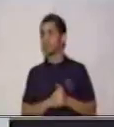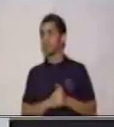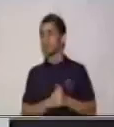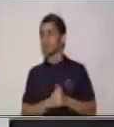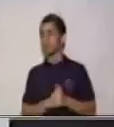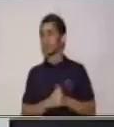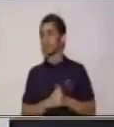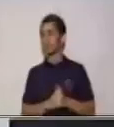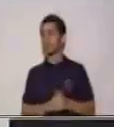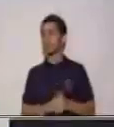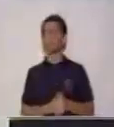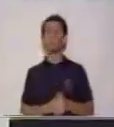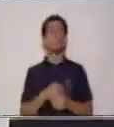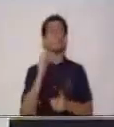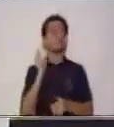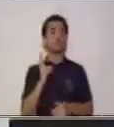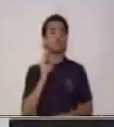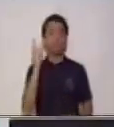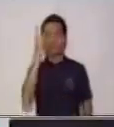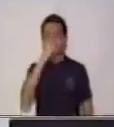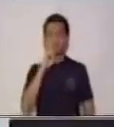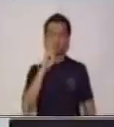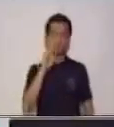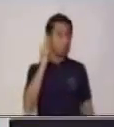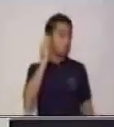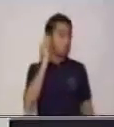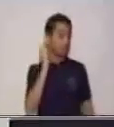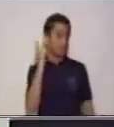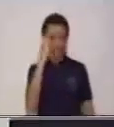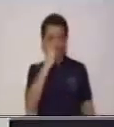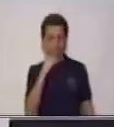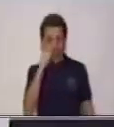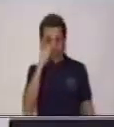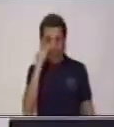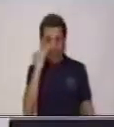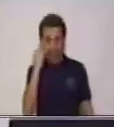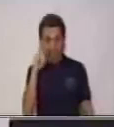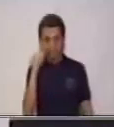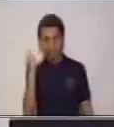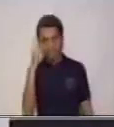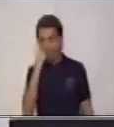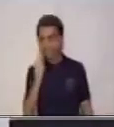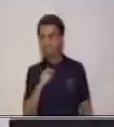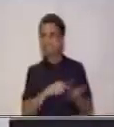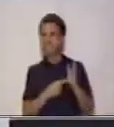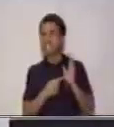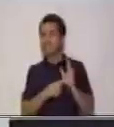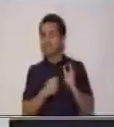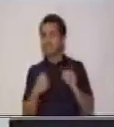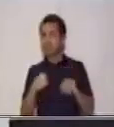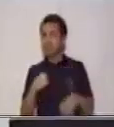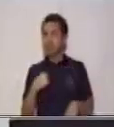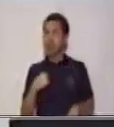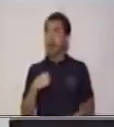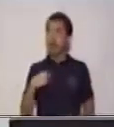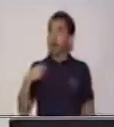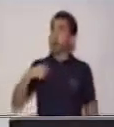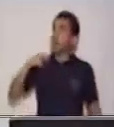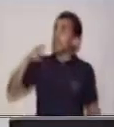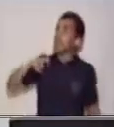ingeniosas y además sugestivas. Es decir, que en algún momento vamos a creer que necesitamos